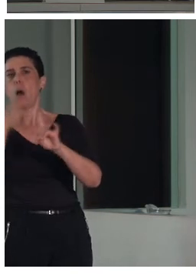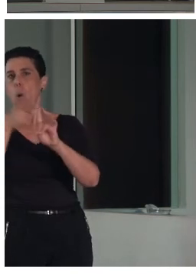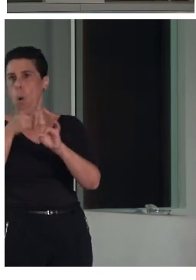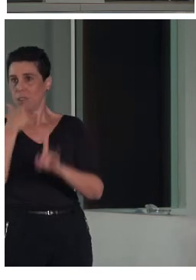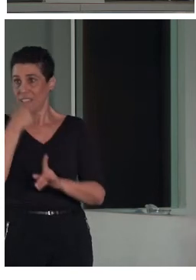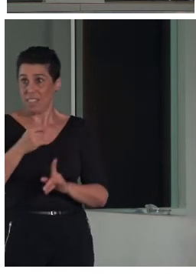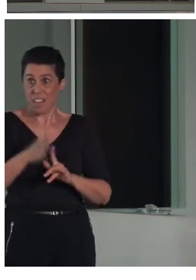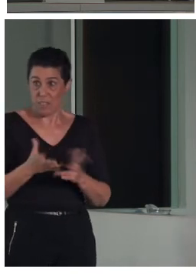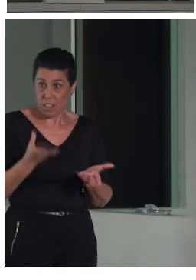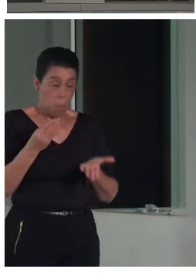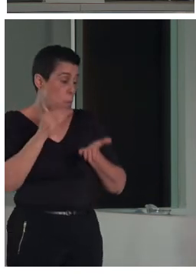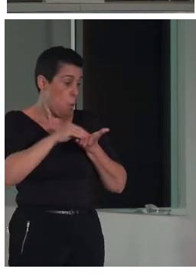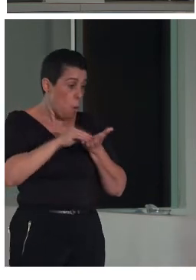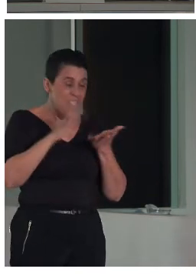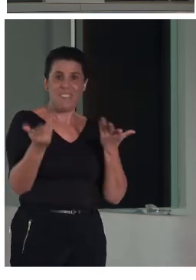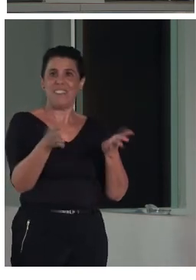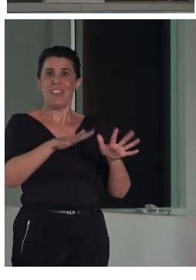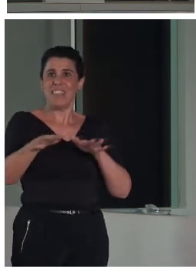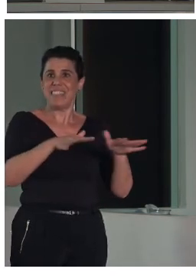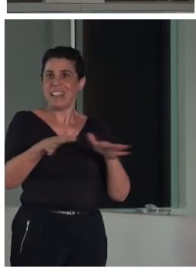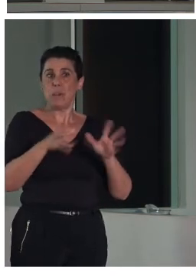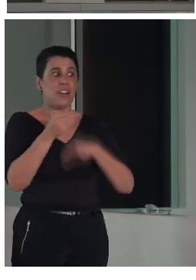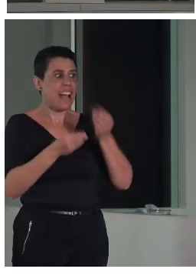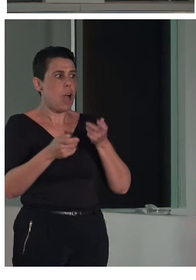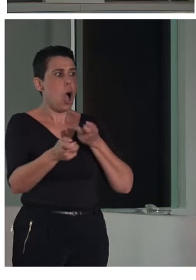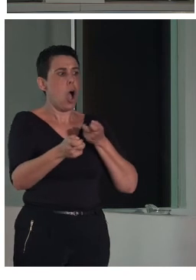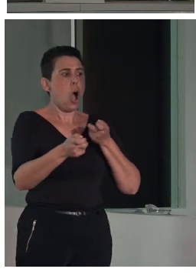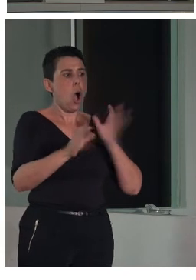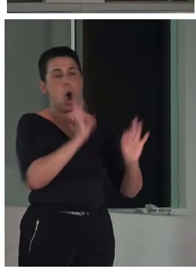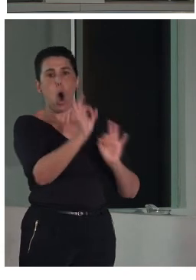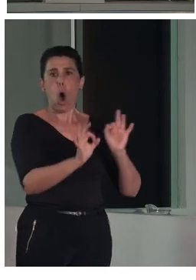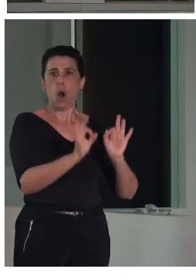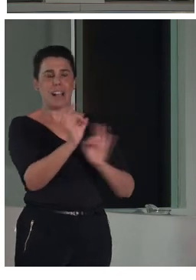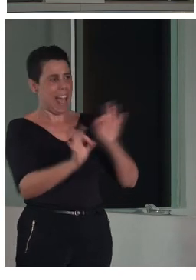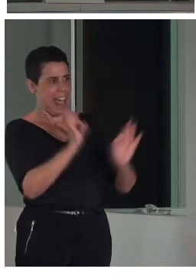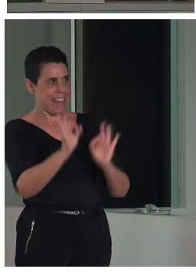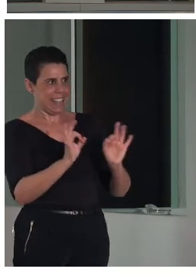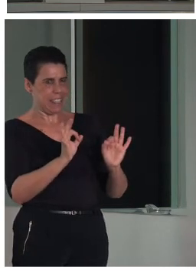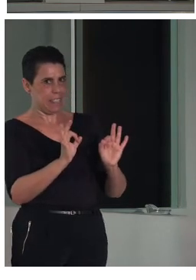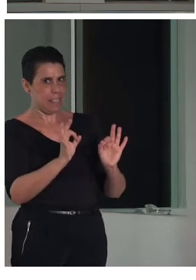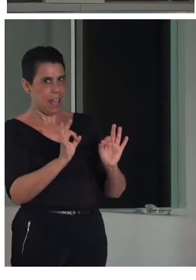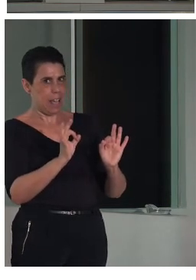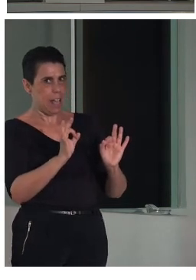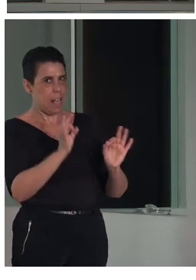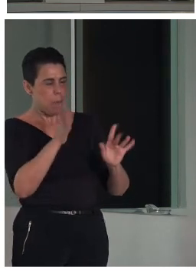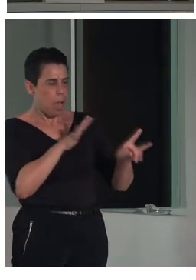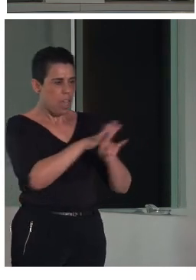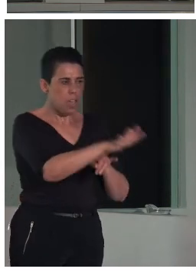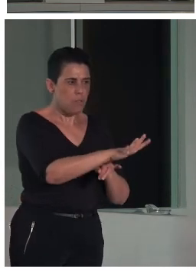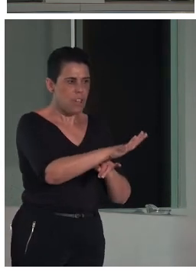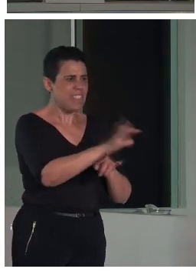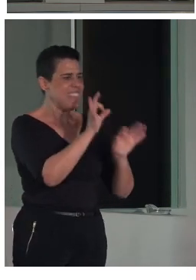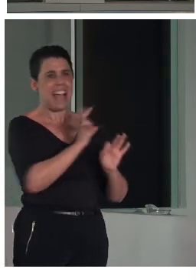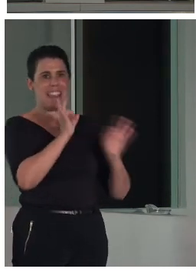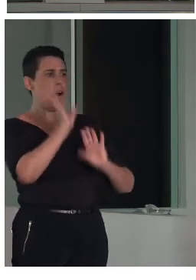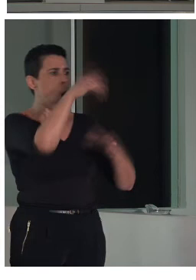de coordinar de organizar de dar seguridades pero en ningún caso de intervenir ni de influir esto es